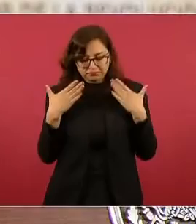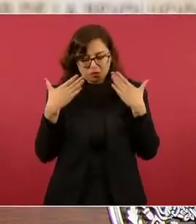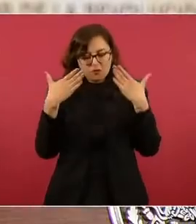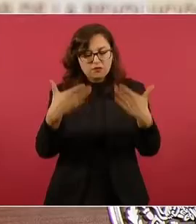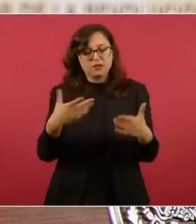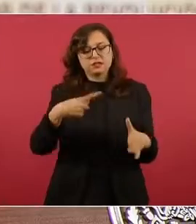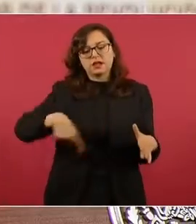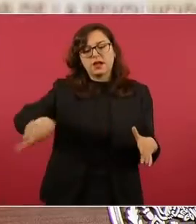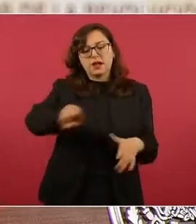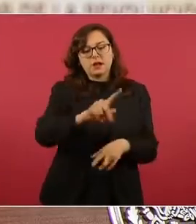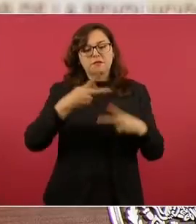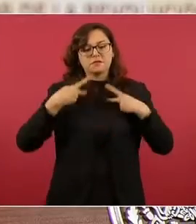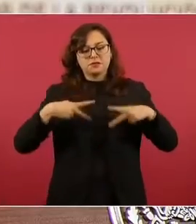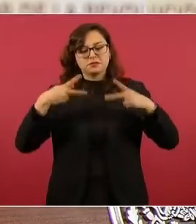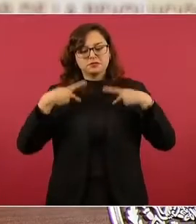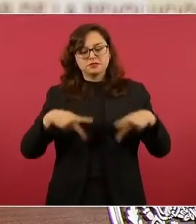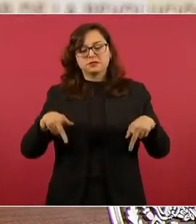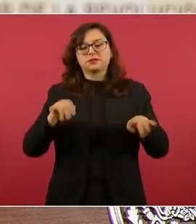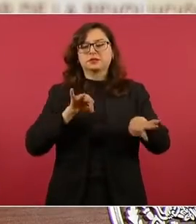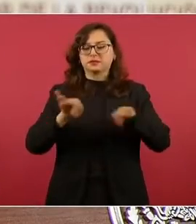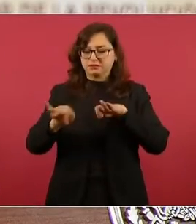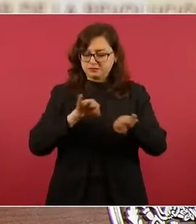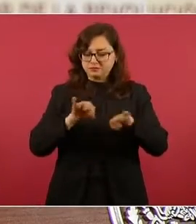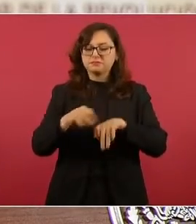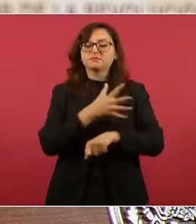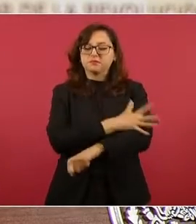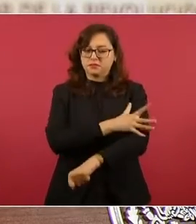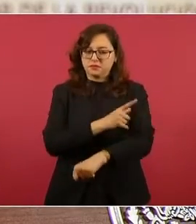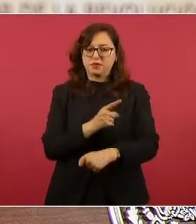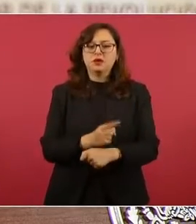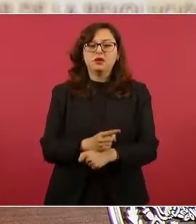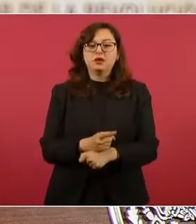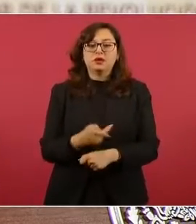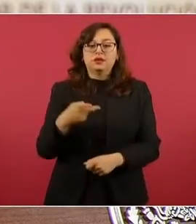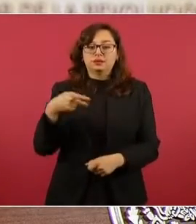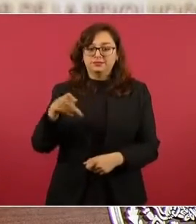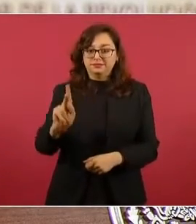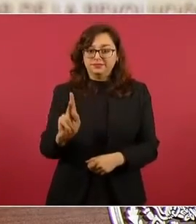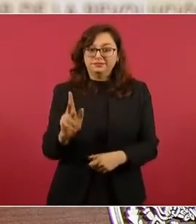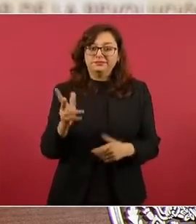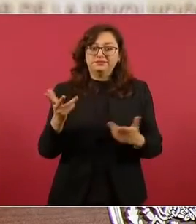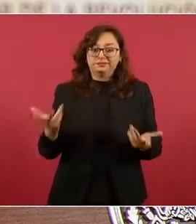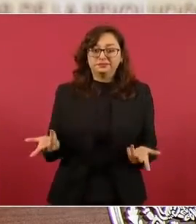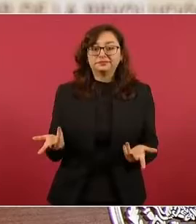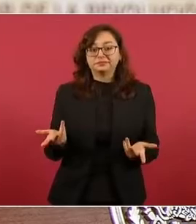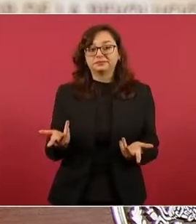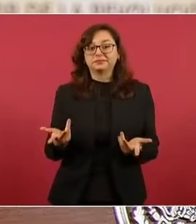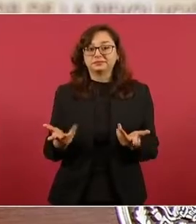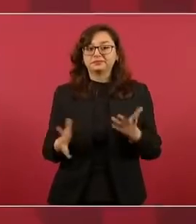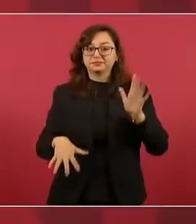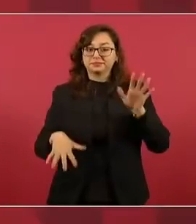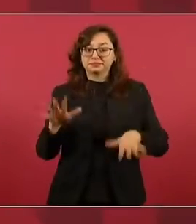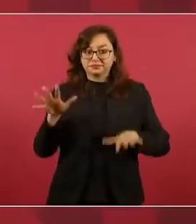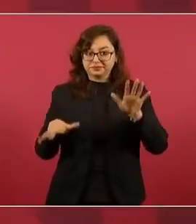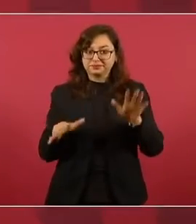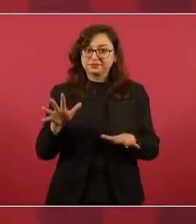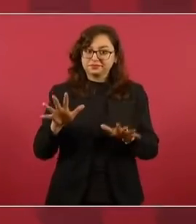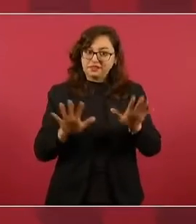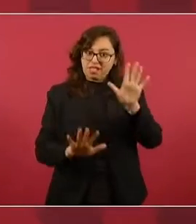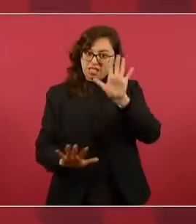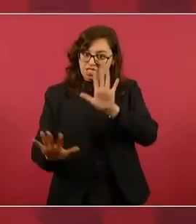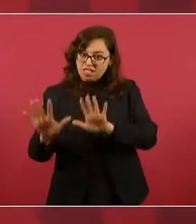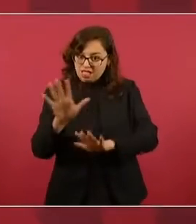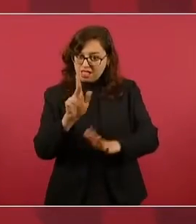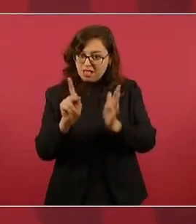es un pueblo honesto, pero no está de más que se hable